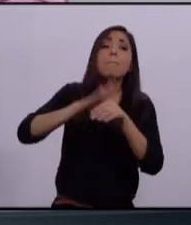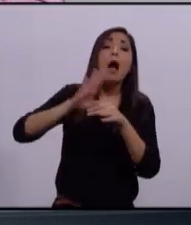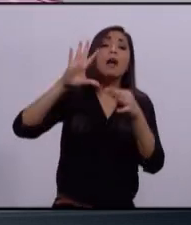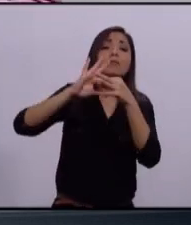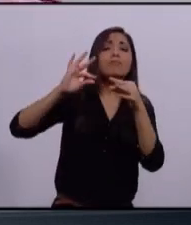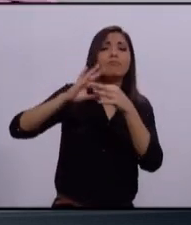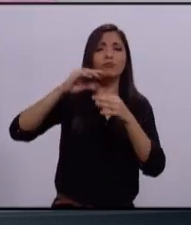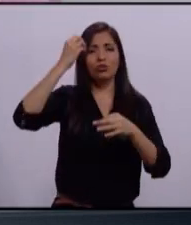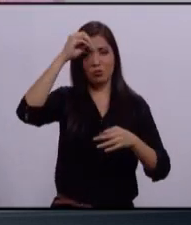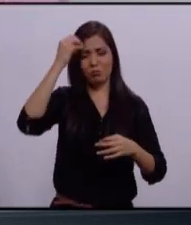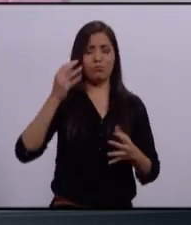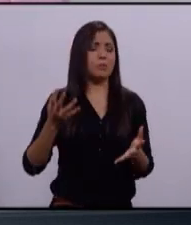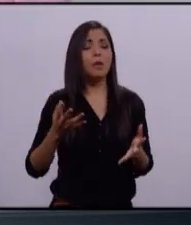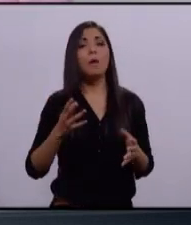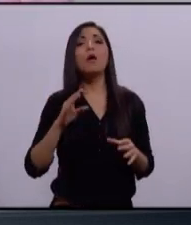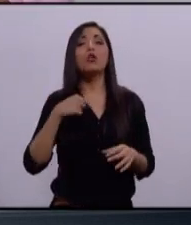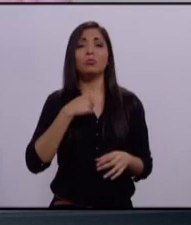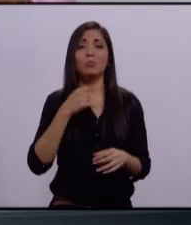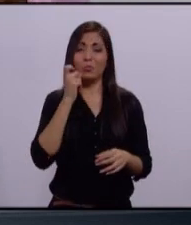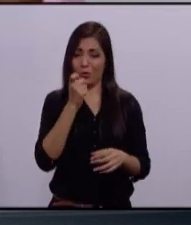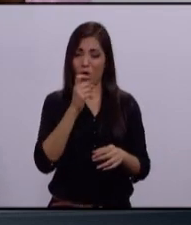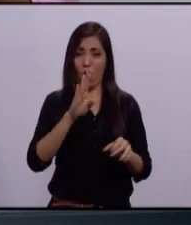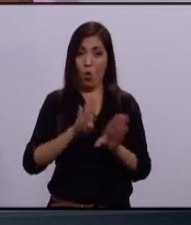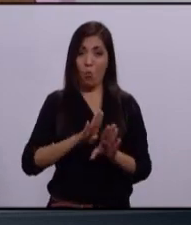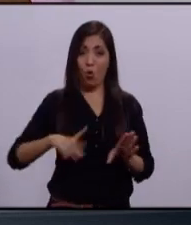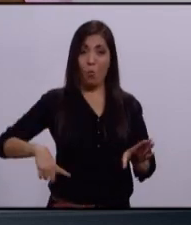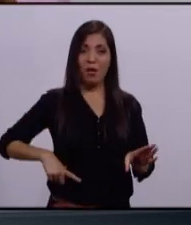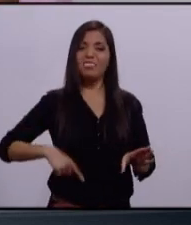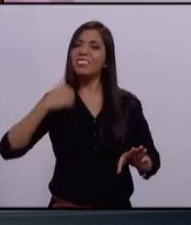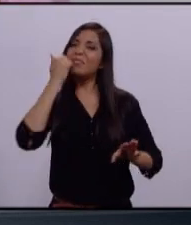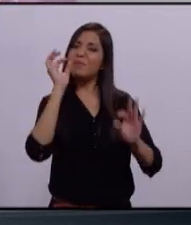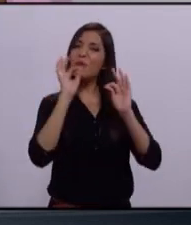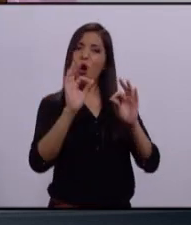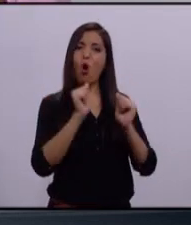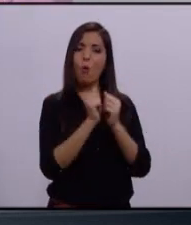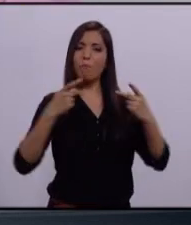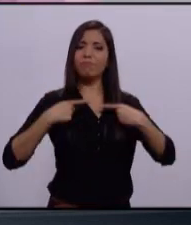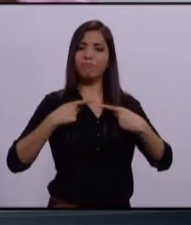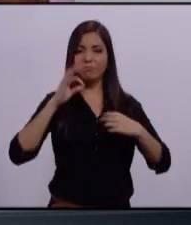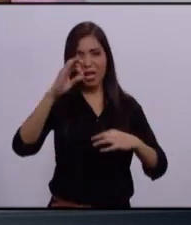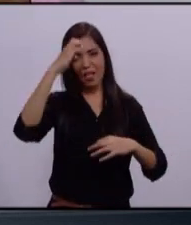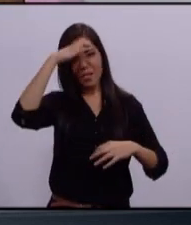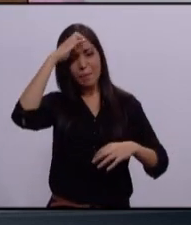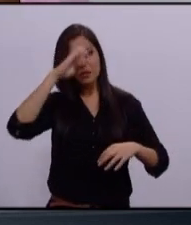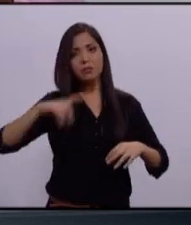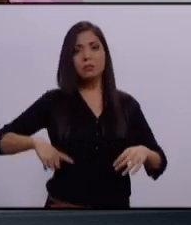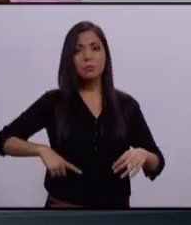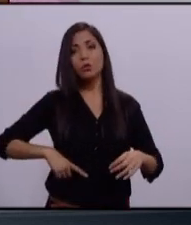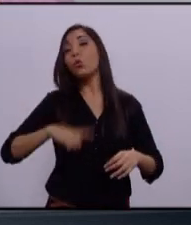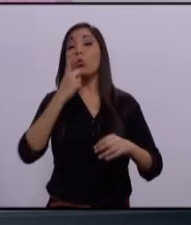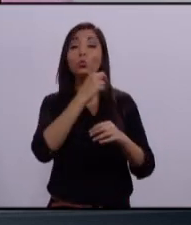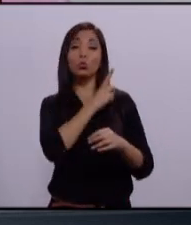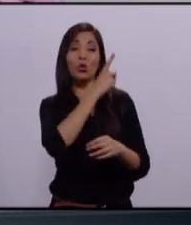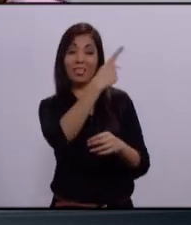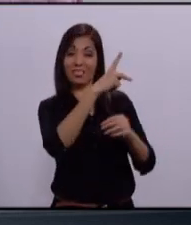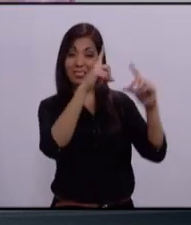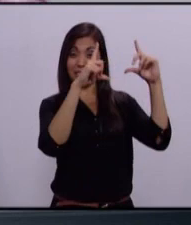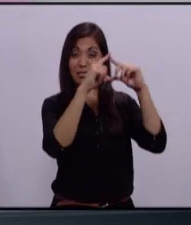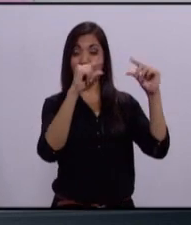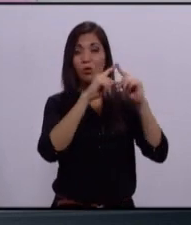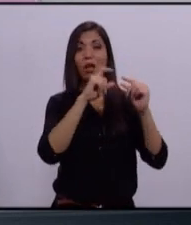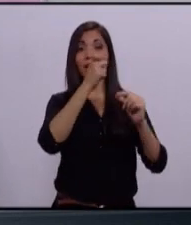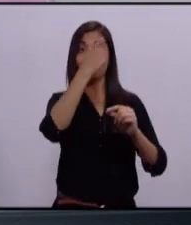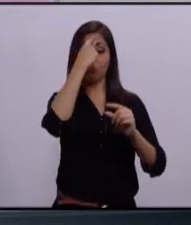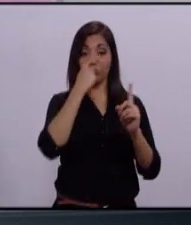Platicando, mi gobierno va a estar lleno de gente con experiencia. Creemos que Zapopan y el problema no solo de Zapopan, es que los